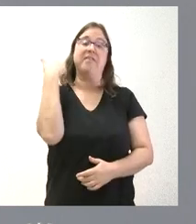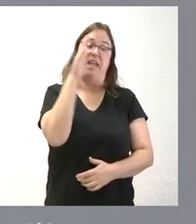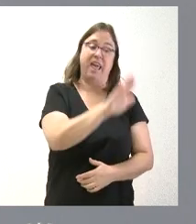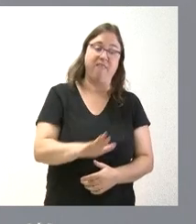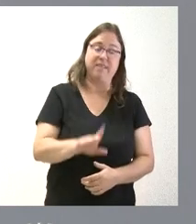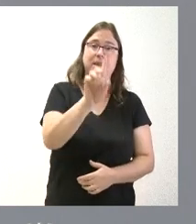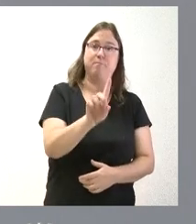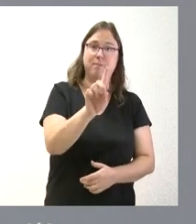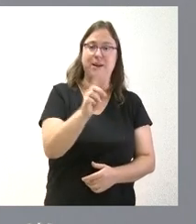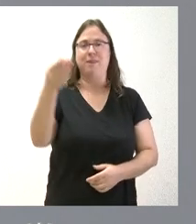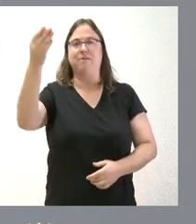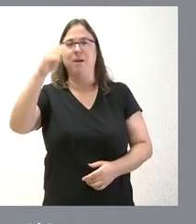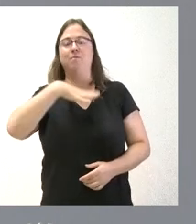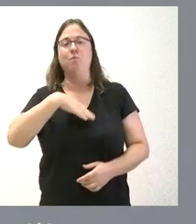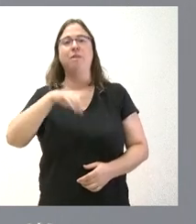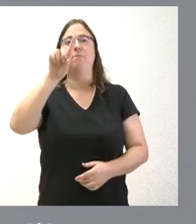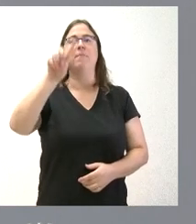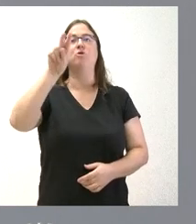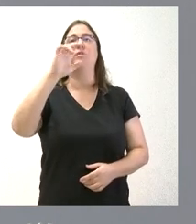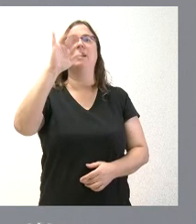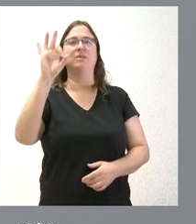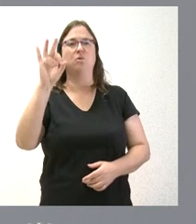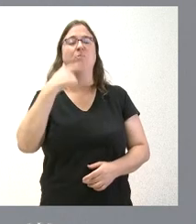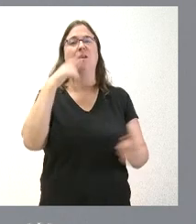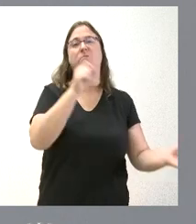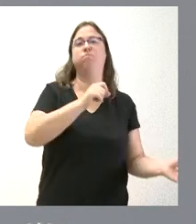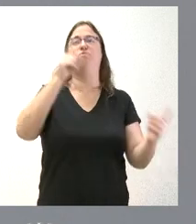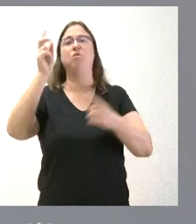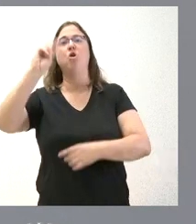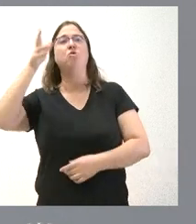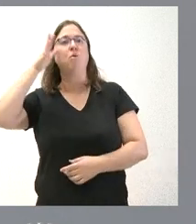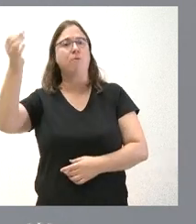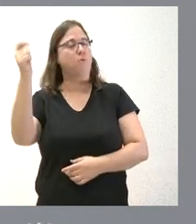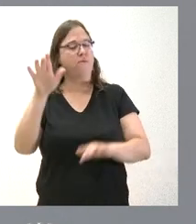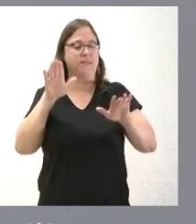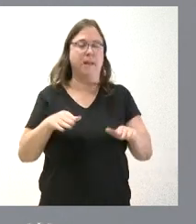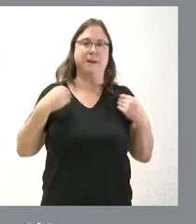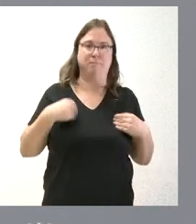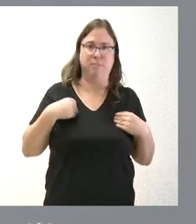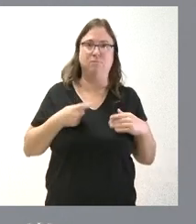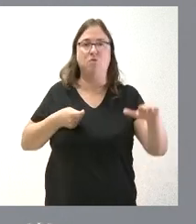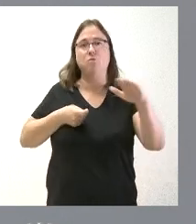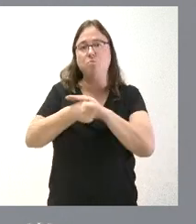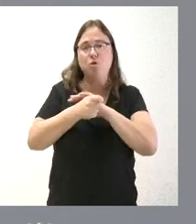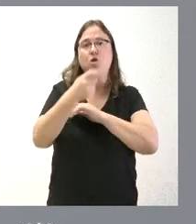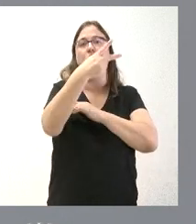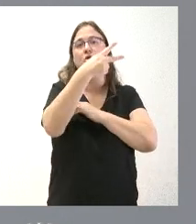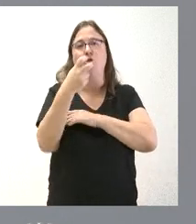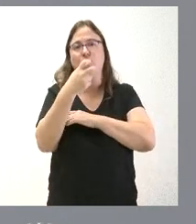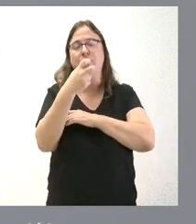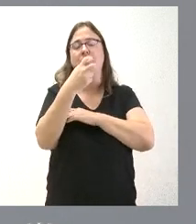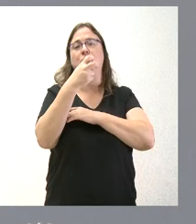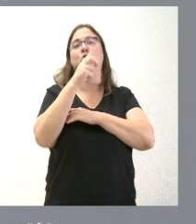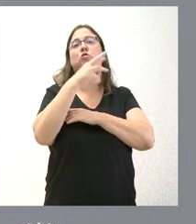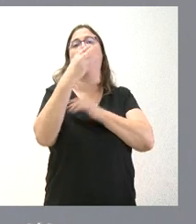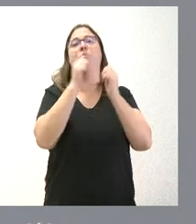de primero y segundo de la ESO en ese centro sin ser trasladados a otra localidad. La inversión son 281.000 euros, el número de